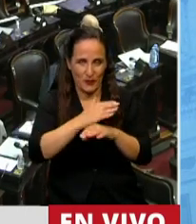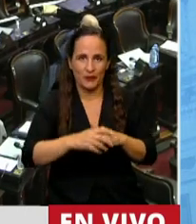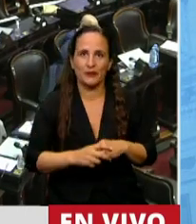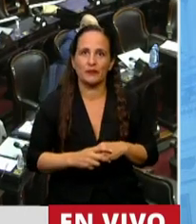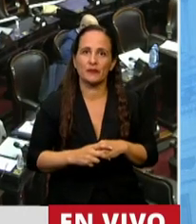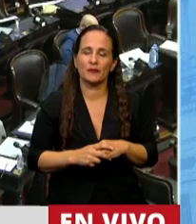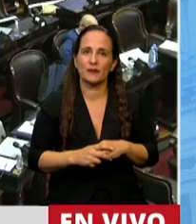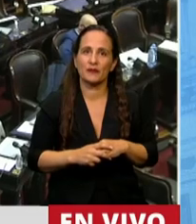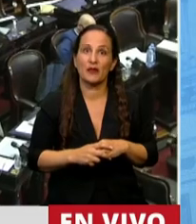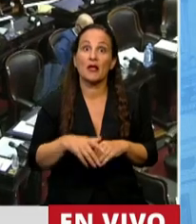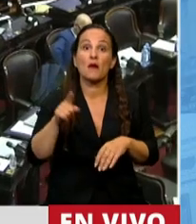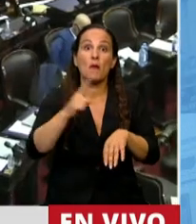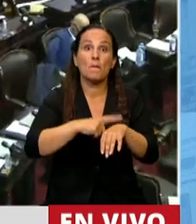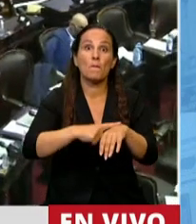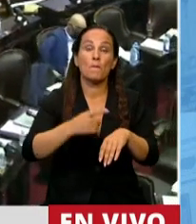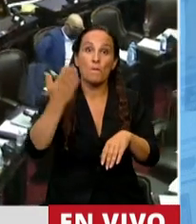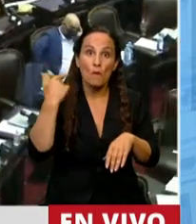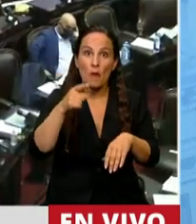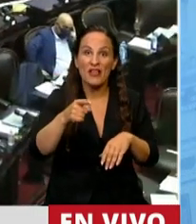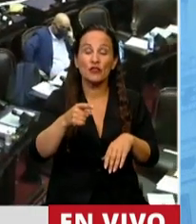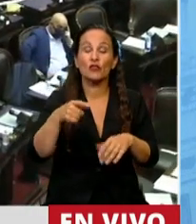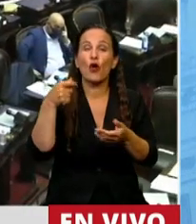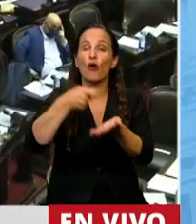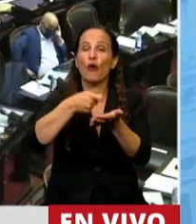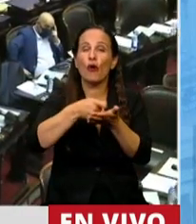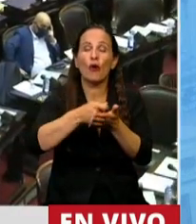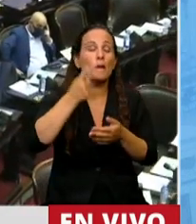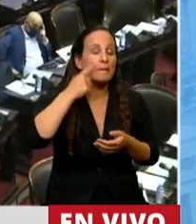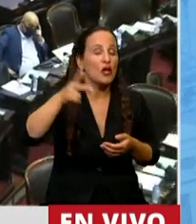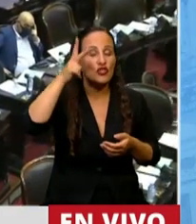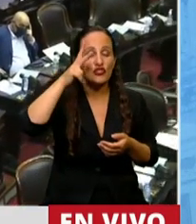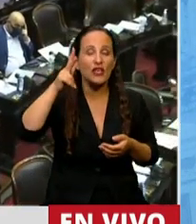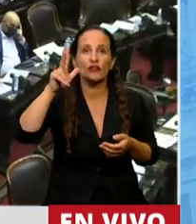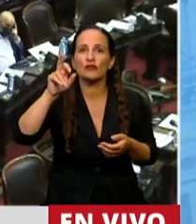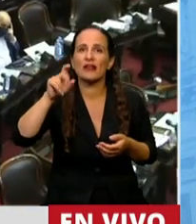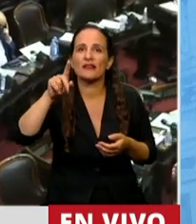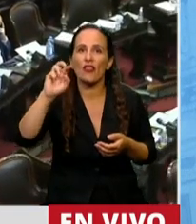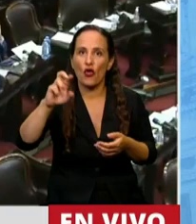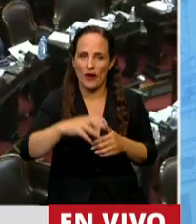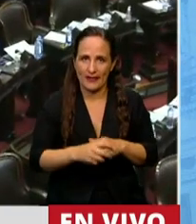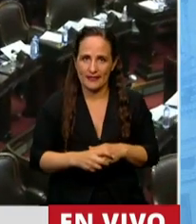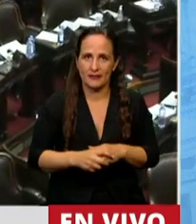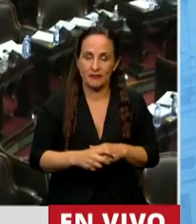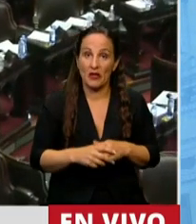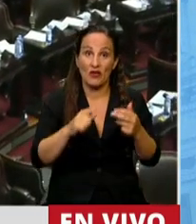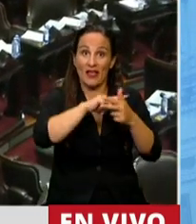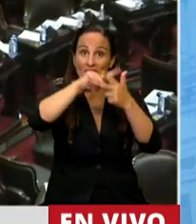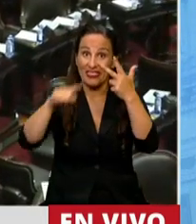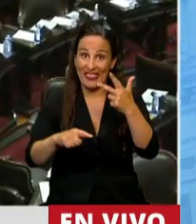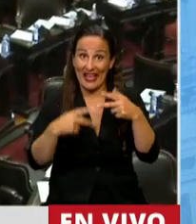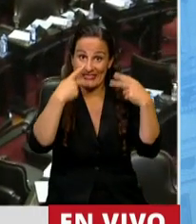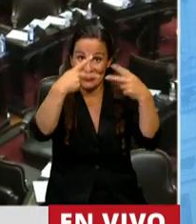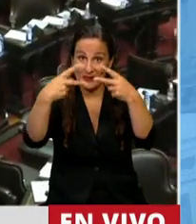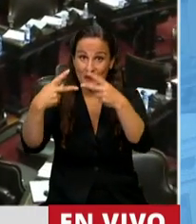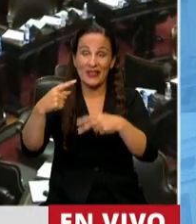Y en esa oportunidad se le liquidaron viáticos por 3.890 dólares al diputado de Iglesias, lo cual en estos tres viajes estamos hablando